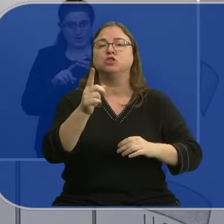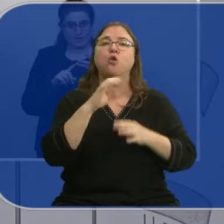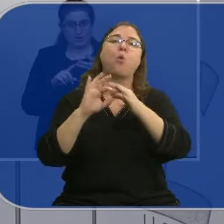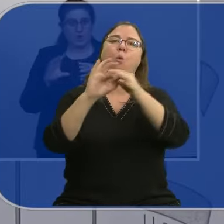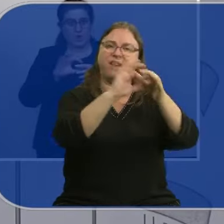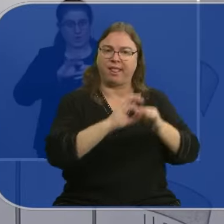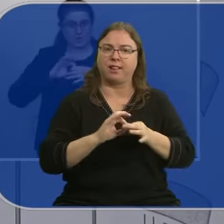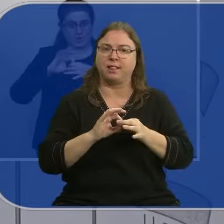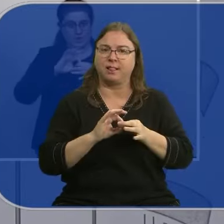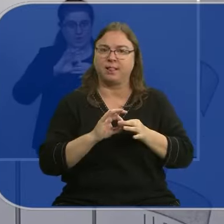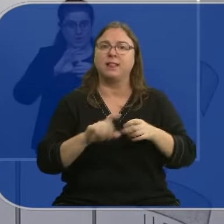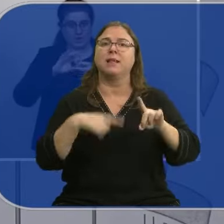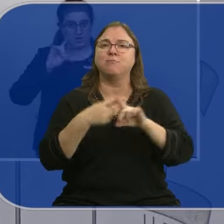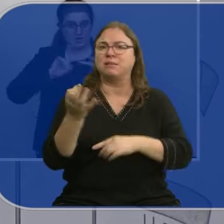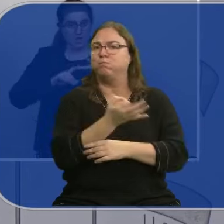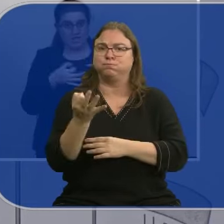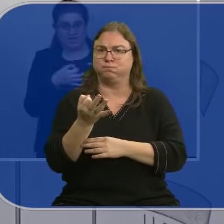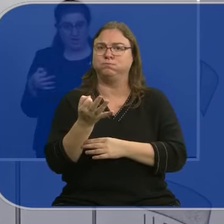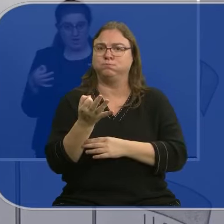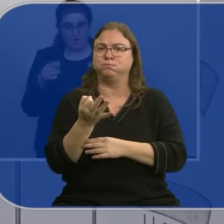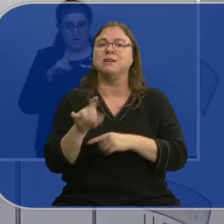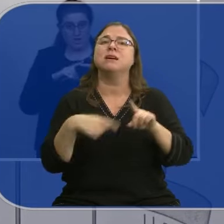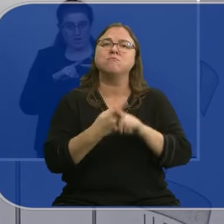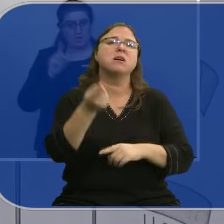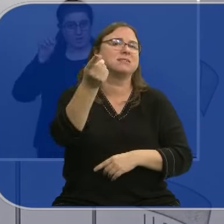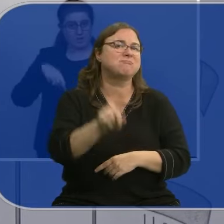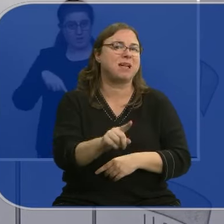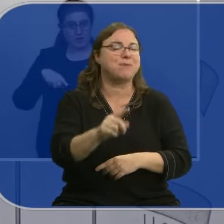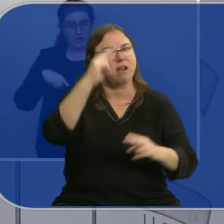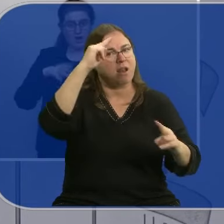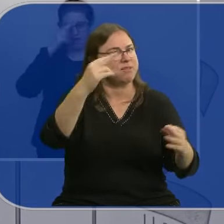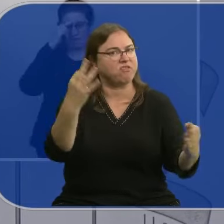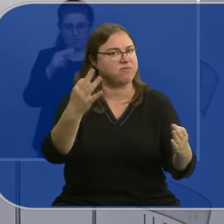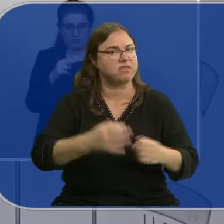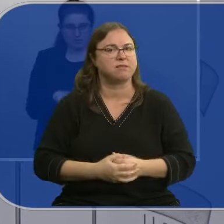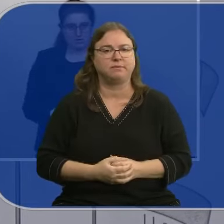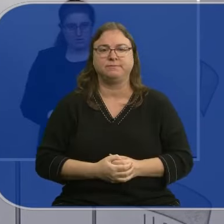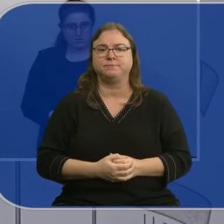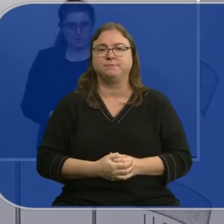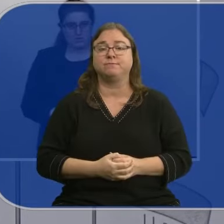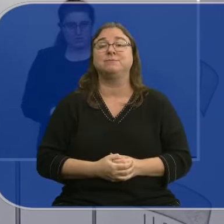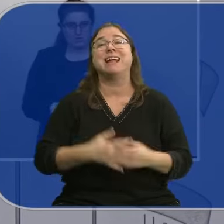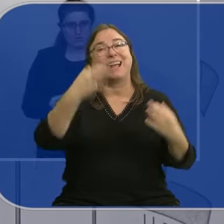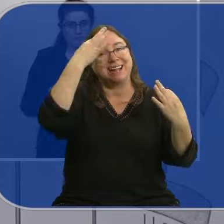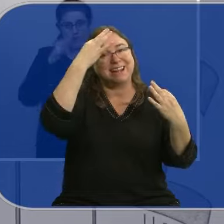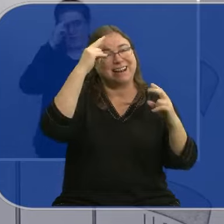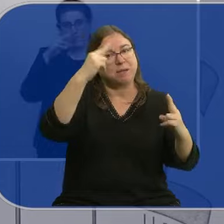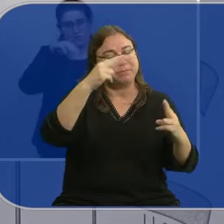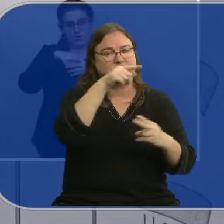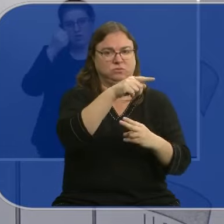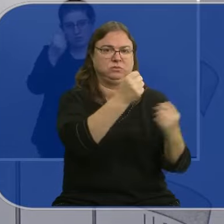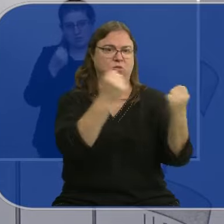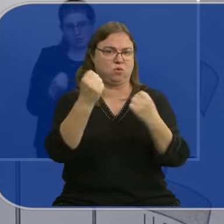solamente es la unidad, no solo es la eficacia, sino también es el respeto, el respeto institucional.